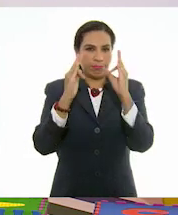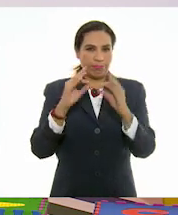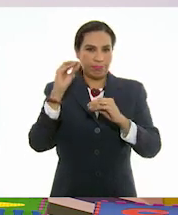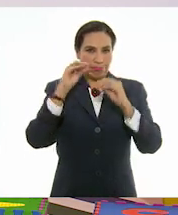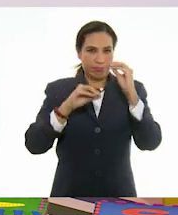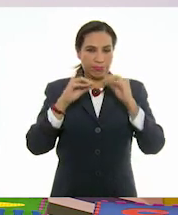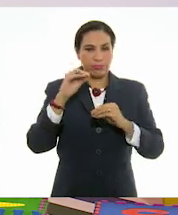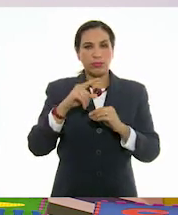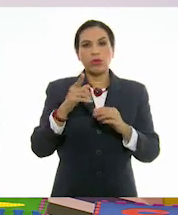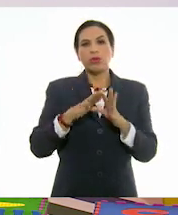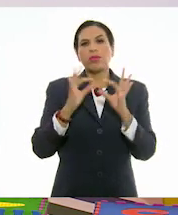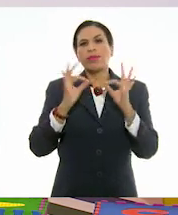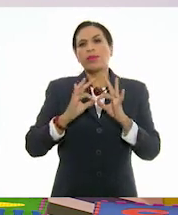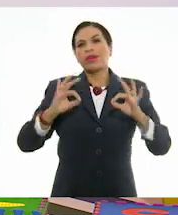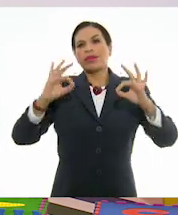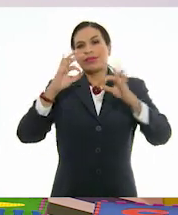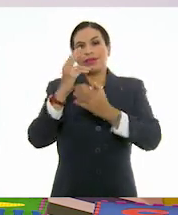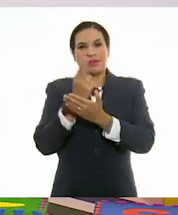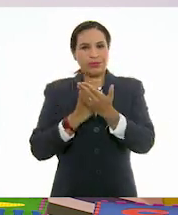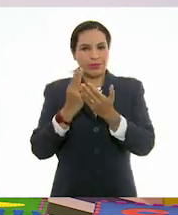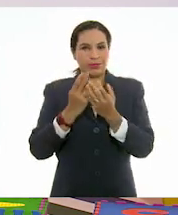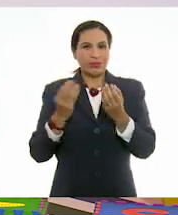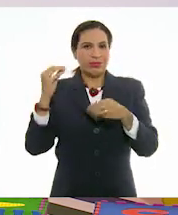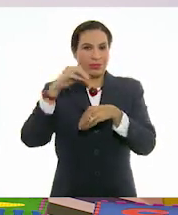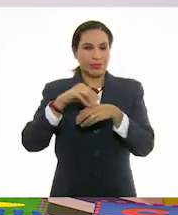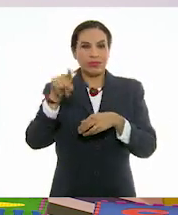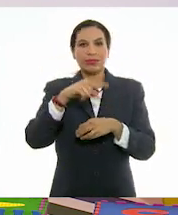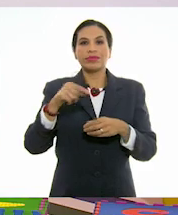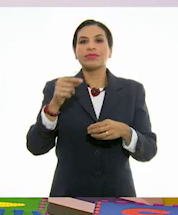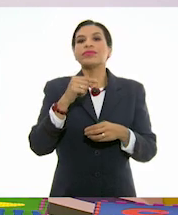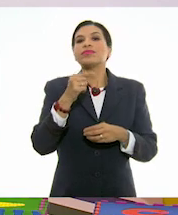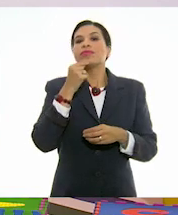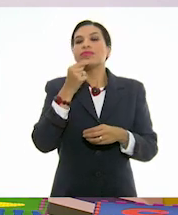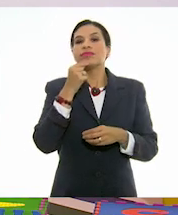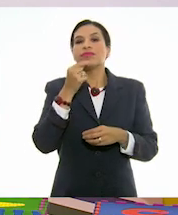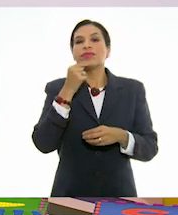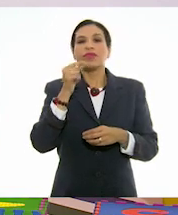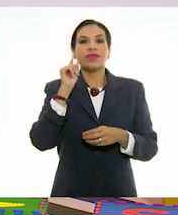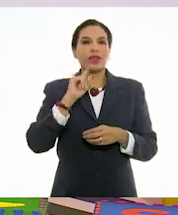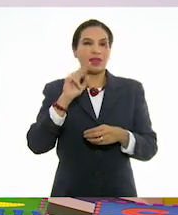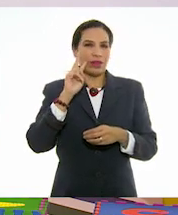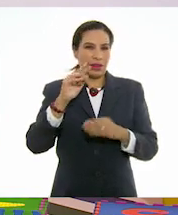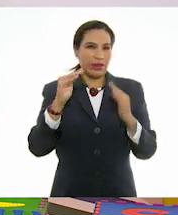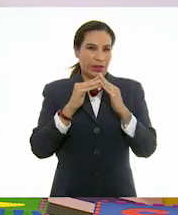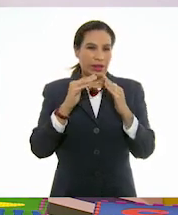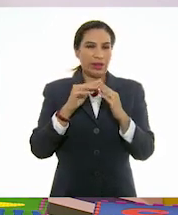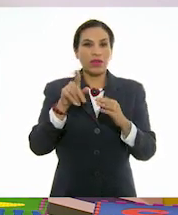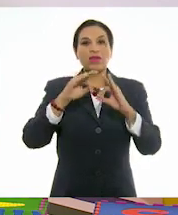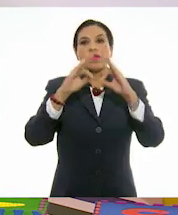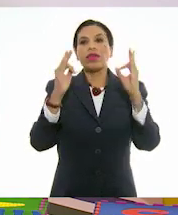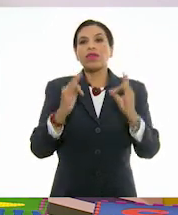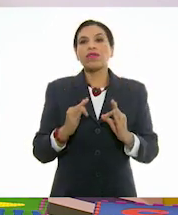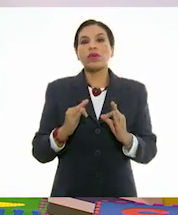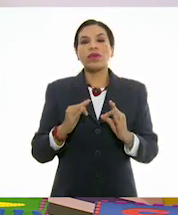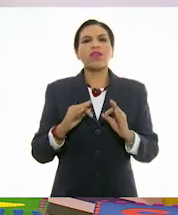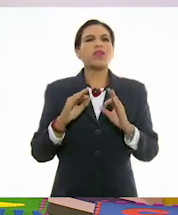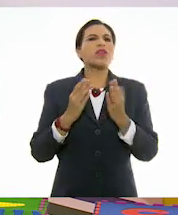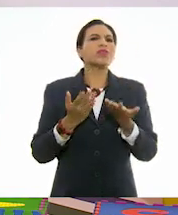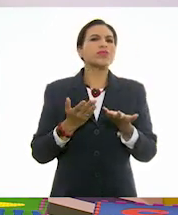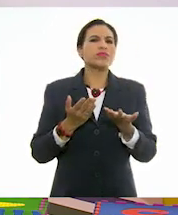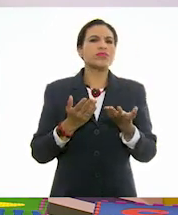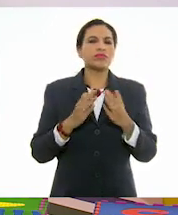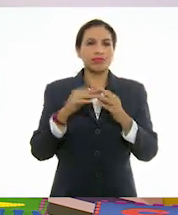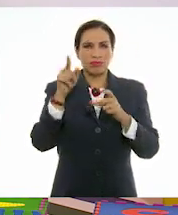conforman. Un mandala para todos aquellos niños y niñas que nos acompañan allá en casita son figuras de forma